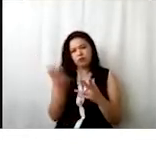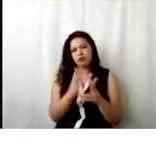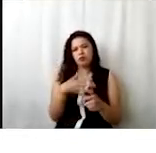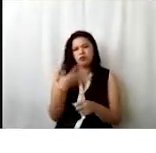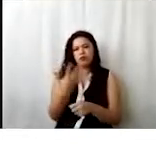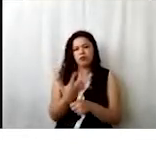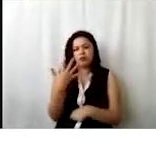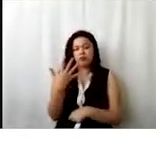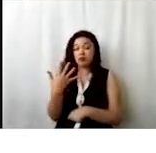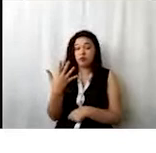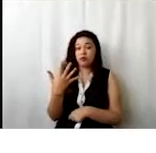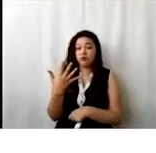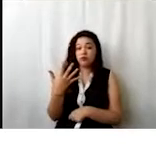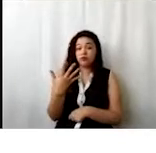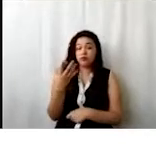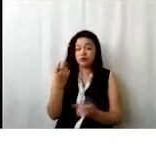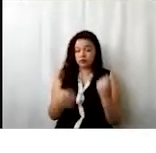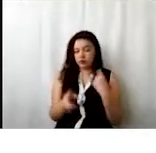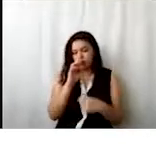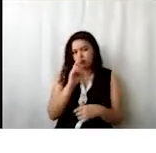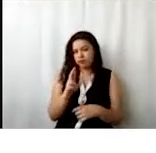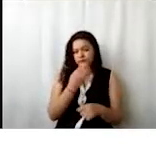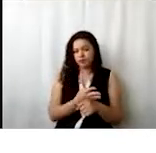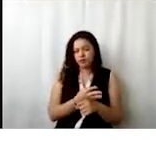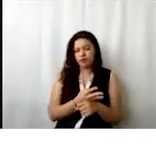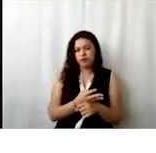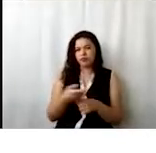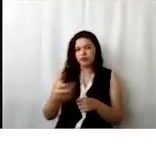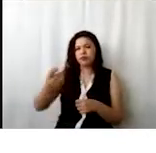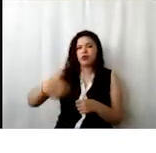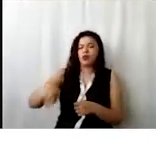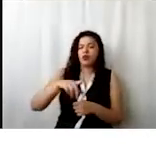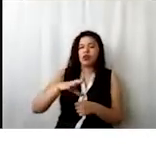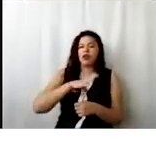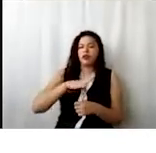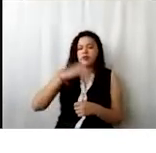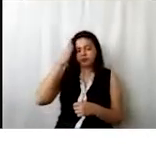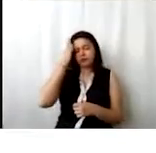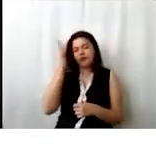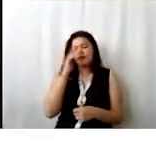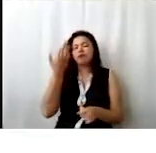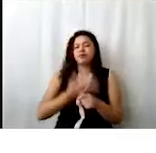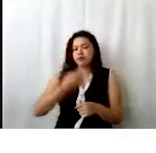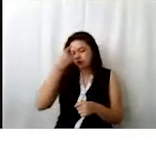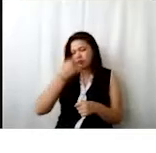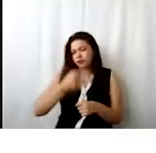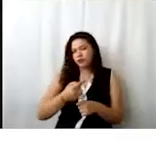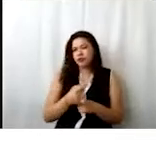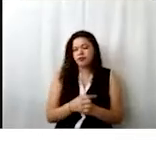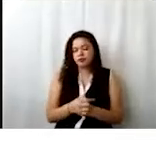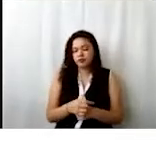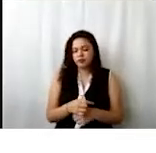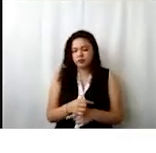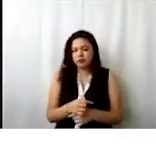responsabilidades que tendrían los patronos al considerar como el presupuesto